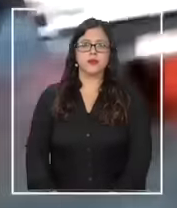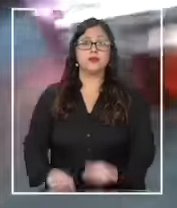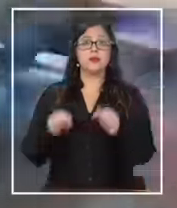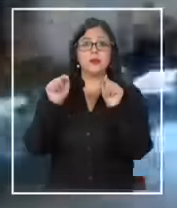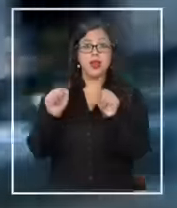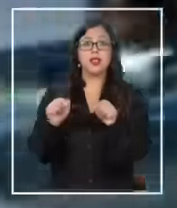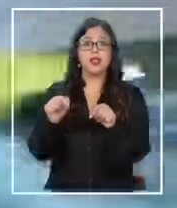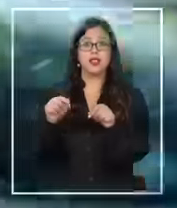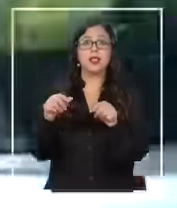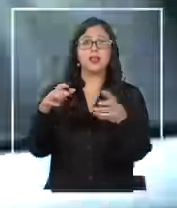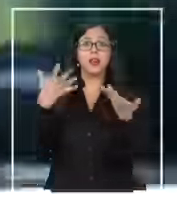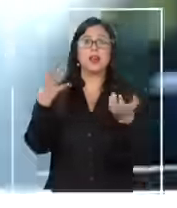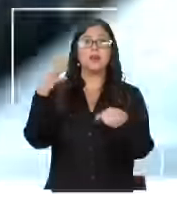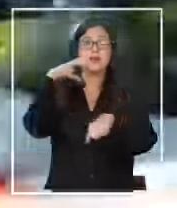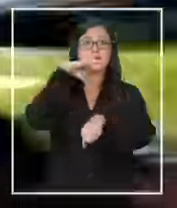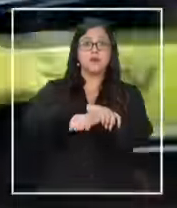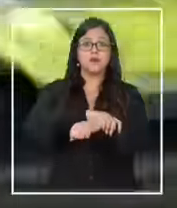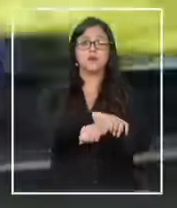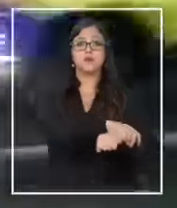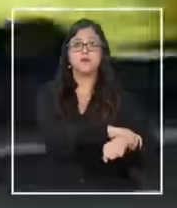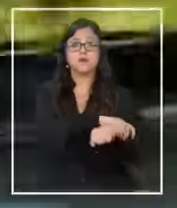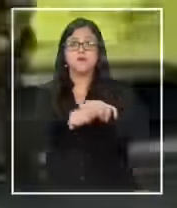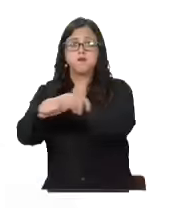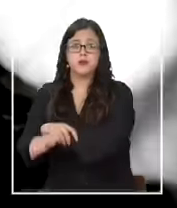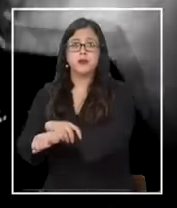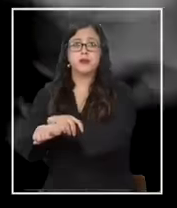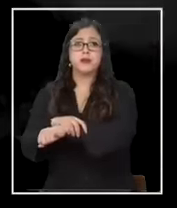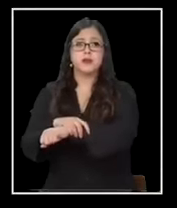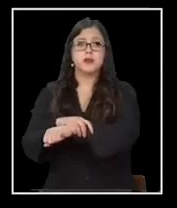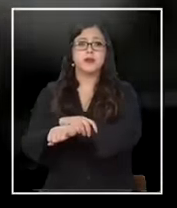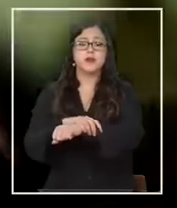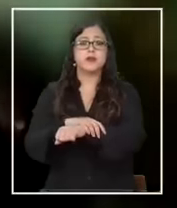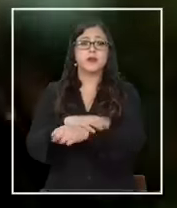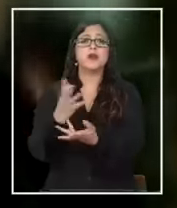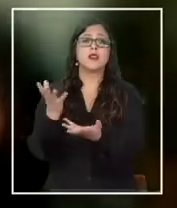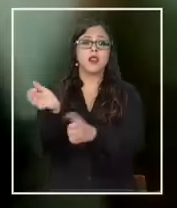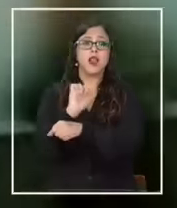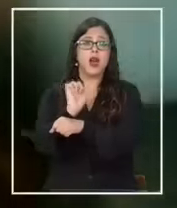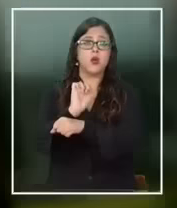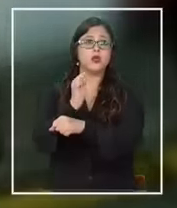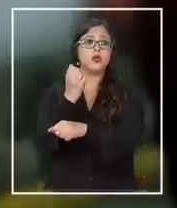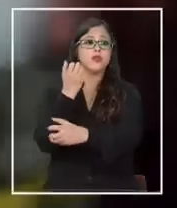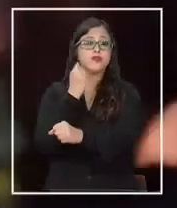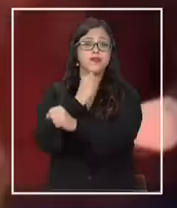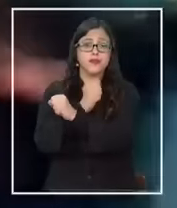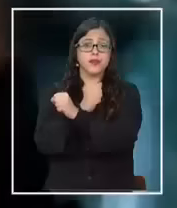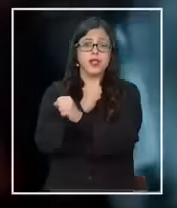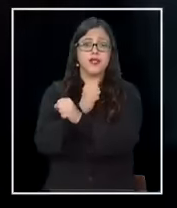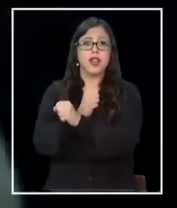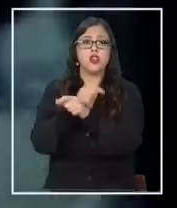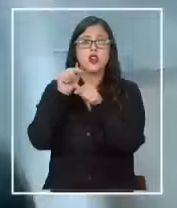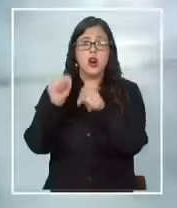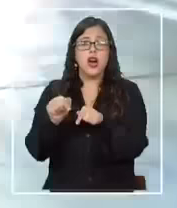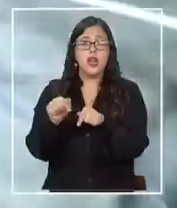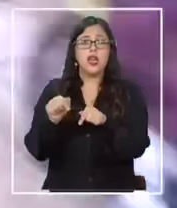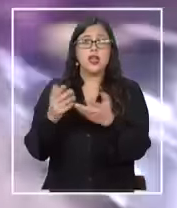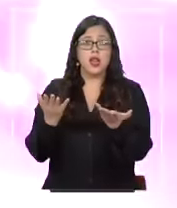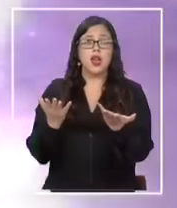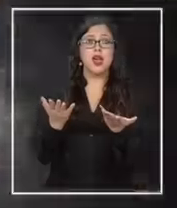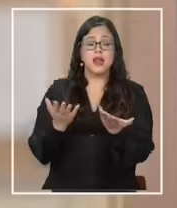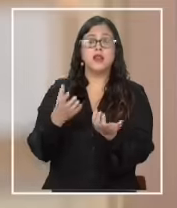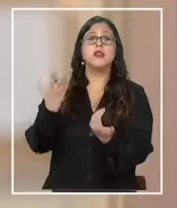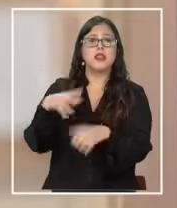Así, esposado y a paso rápido, fue llevado hasta el carro policial. El tribunal determinó internación provisoria, la primera en su caso.